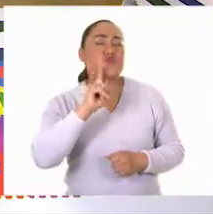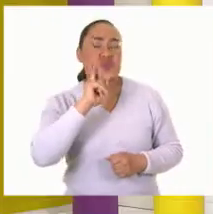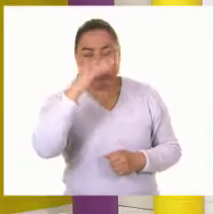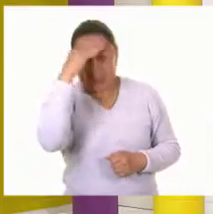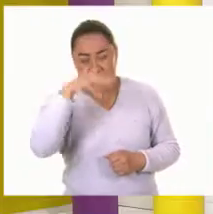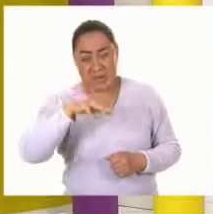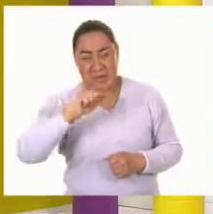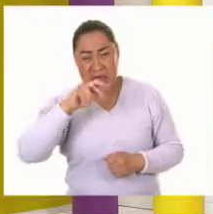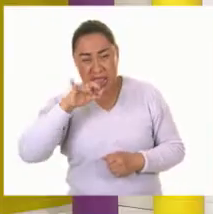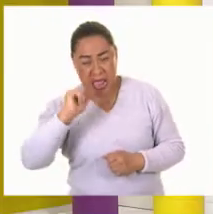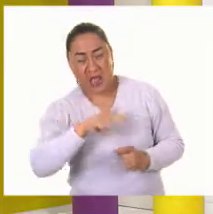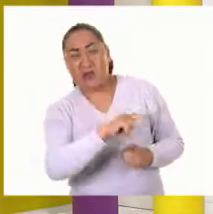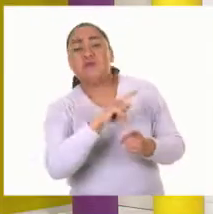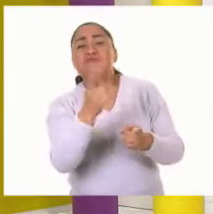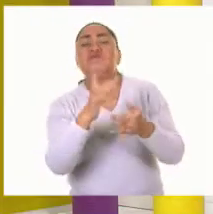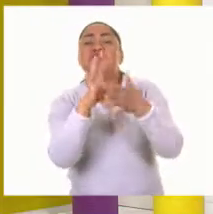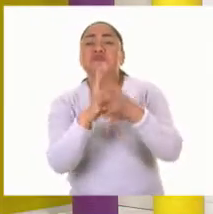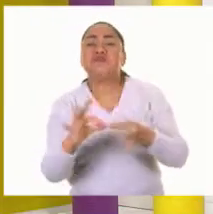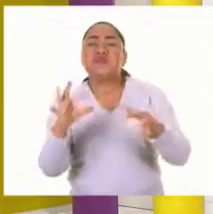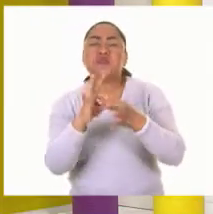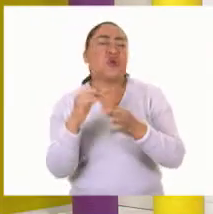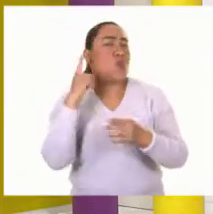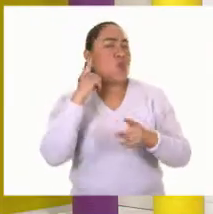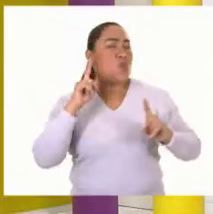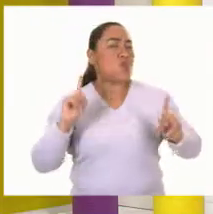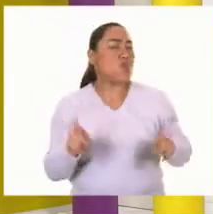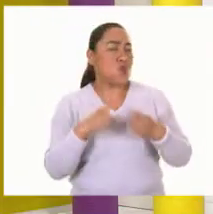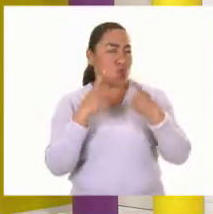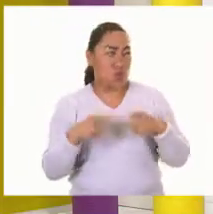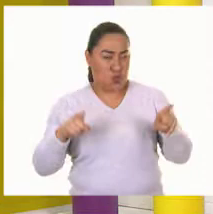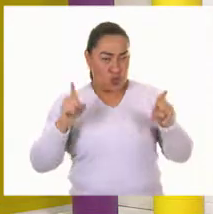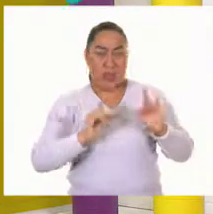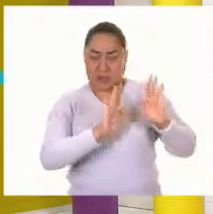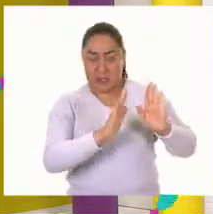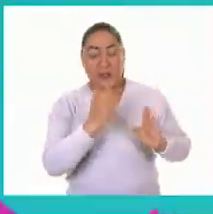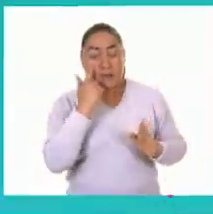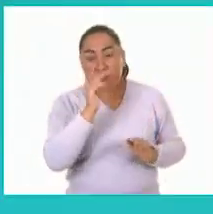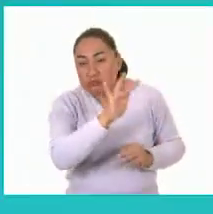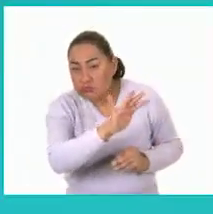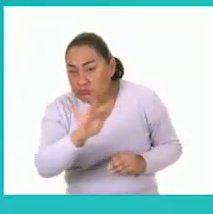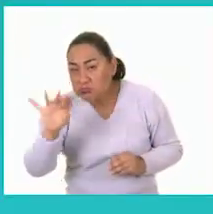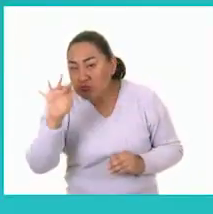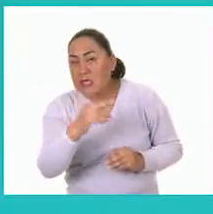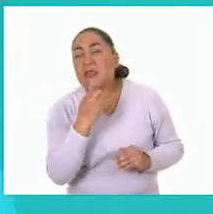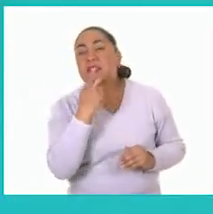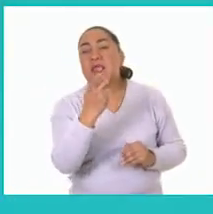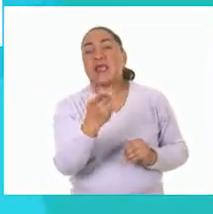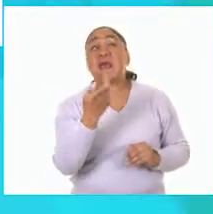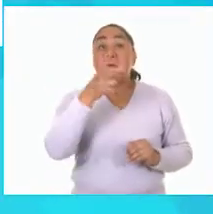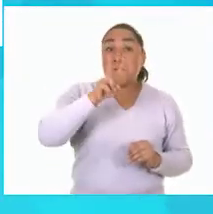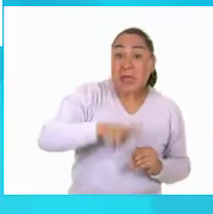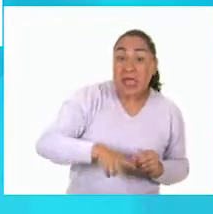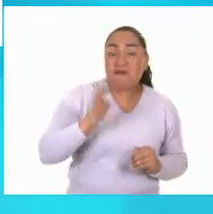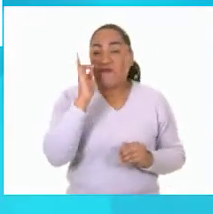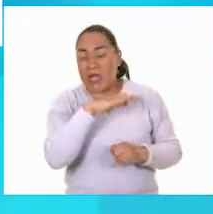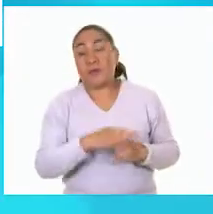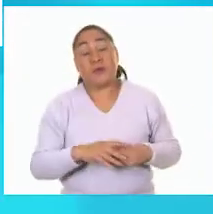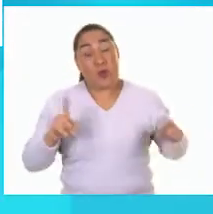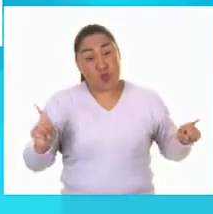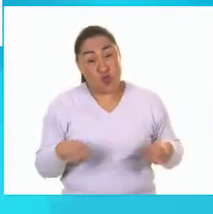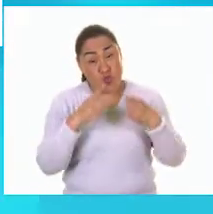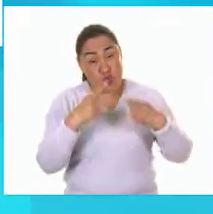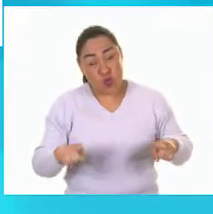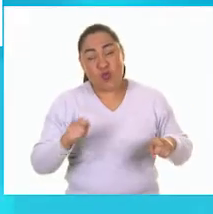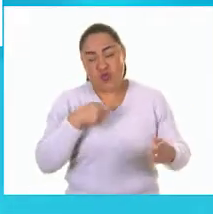contaba algo sobre la música vamos a leer la oración Erick y vamos a ver si es verdadero o falso la música